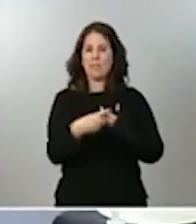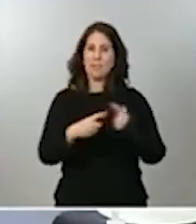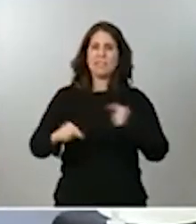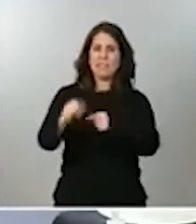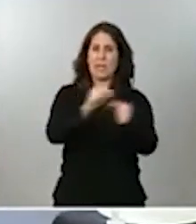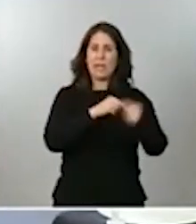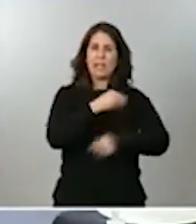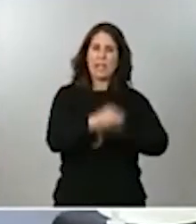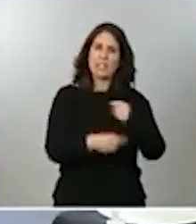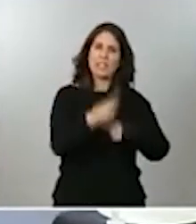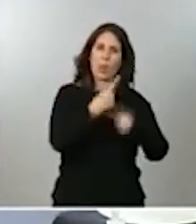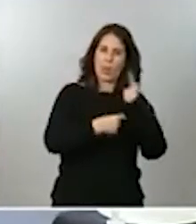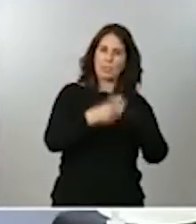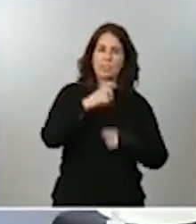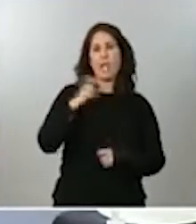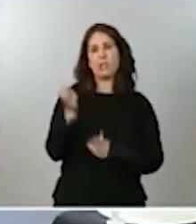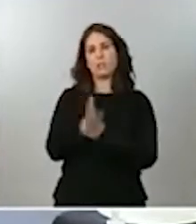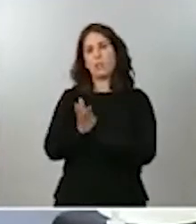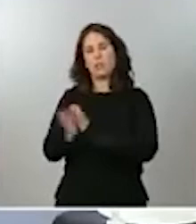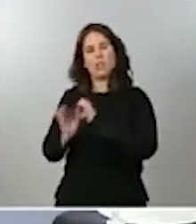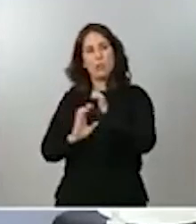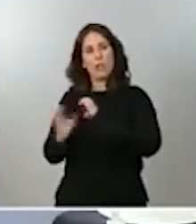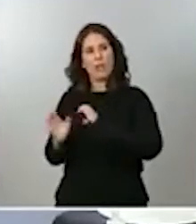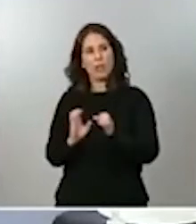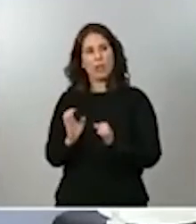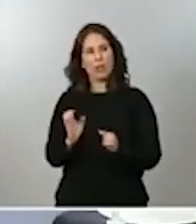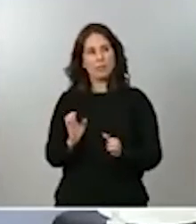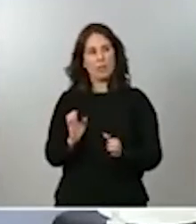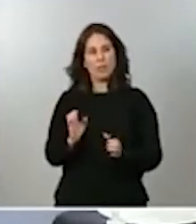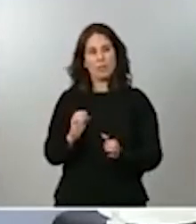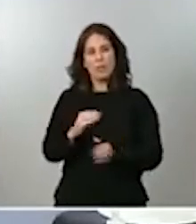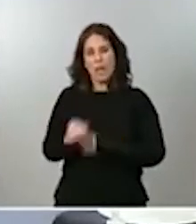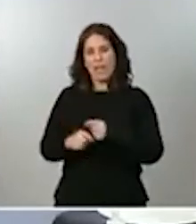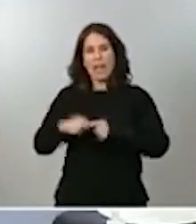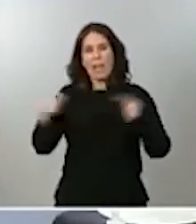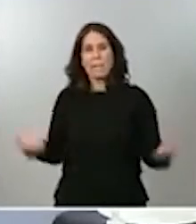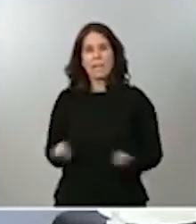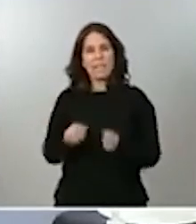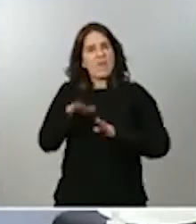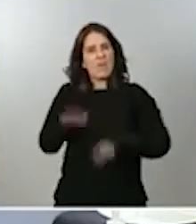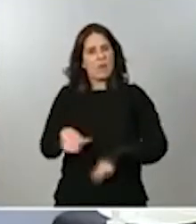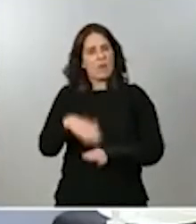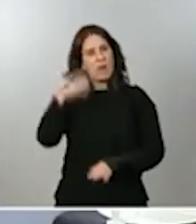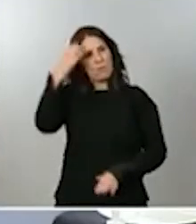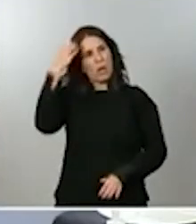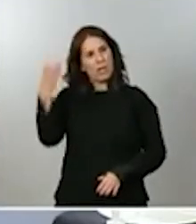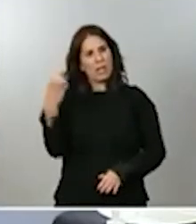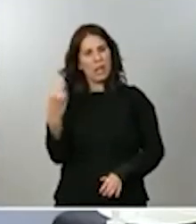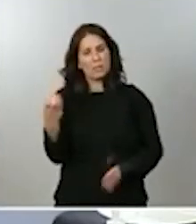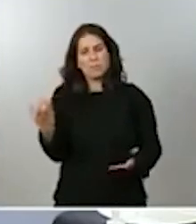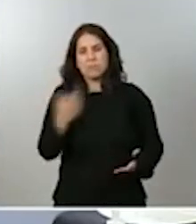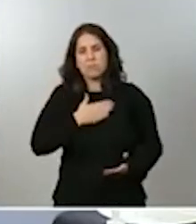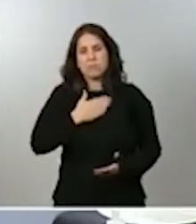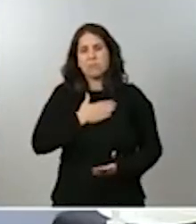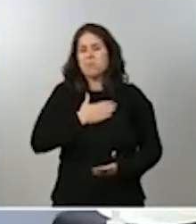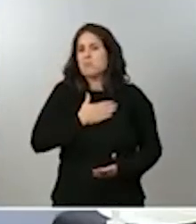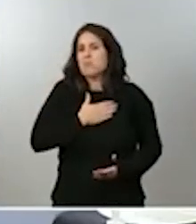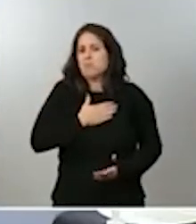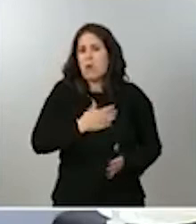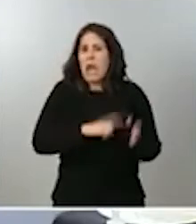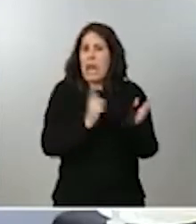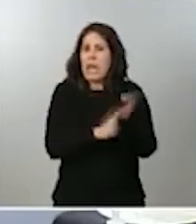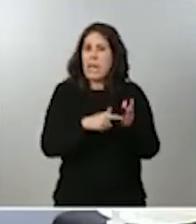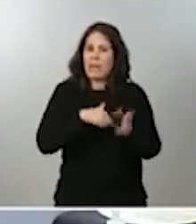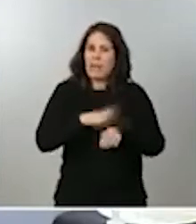medios de comunicación que están abiertamente haciendo una campaña a favor de la monarquía. Yo creo que eso es legítimo en democracia y que